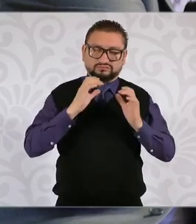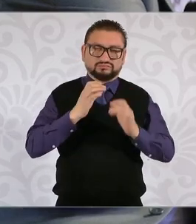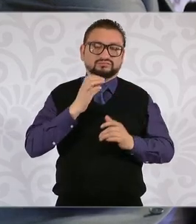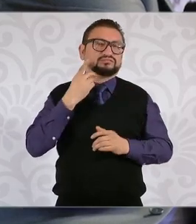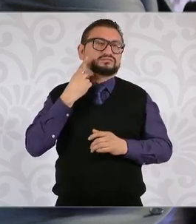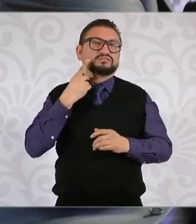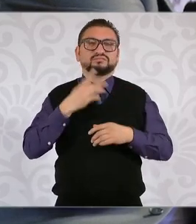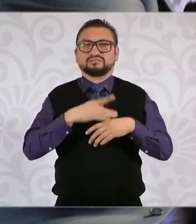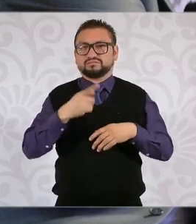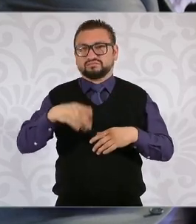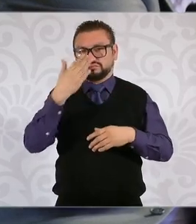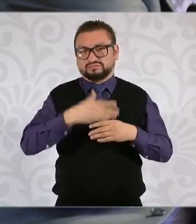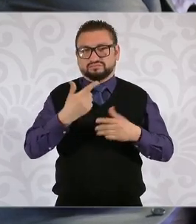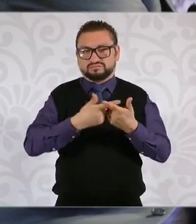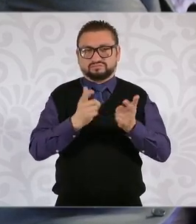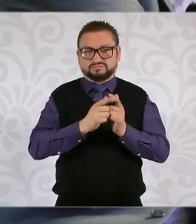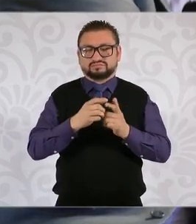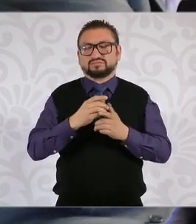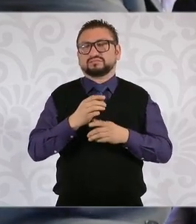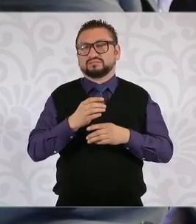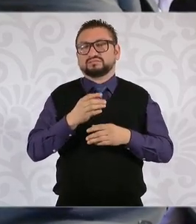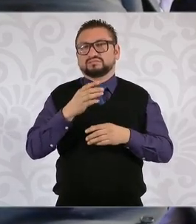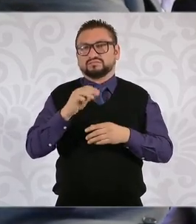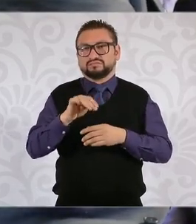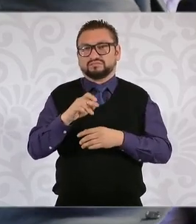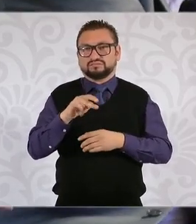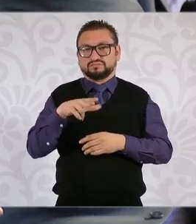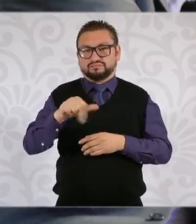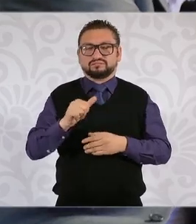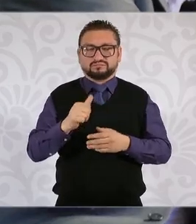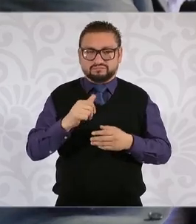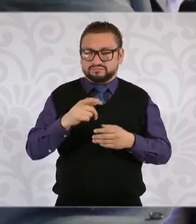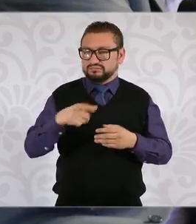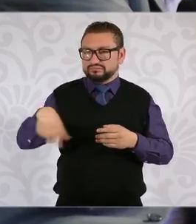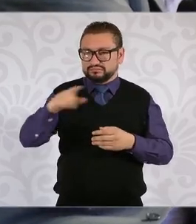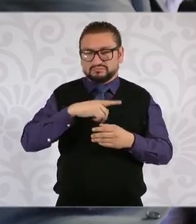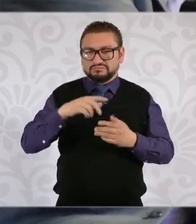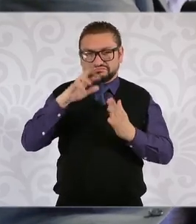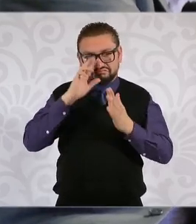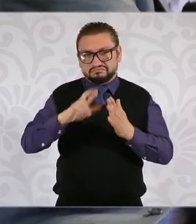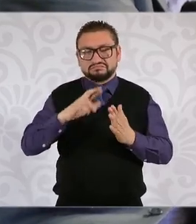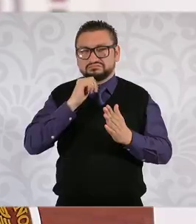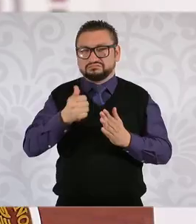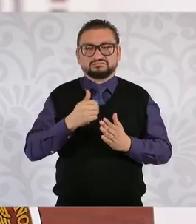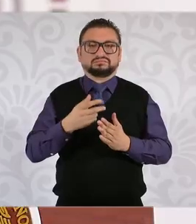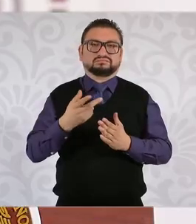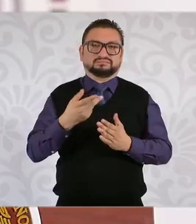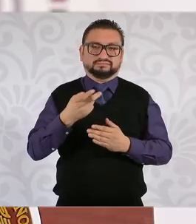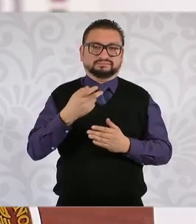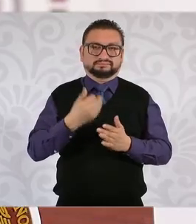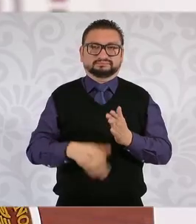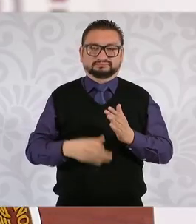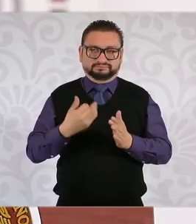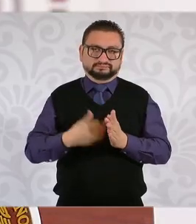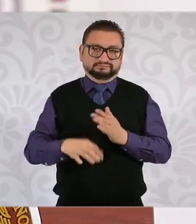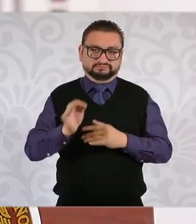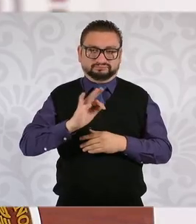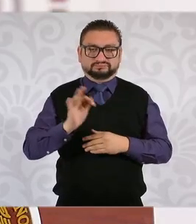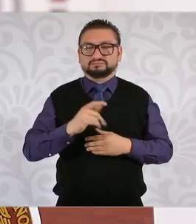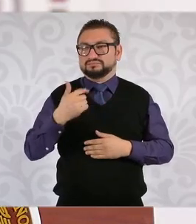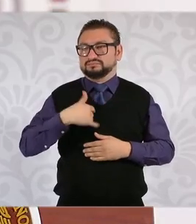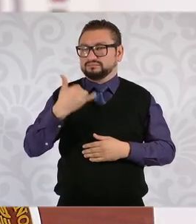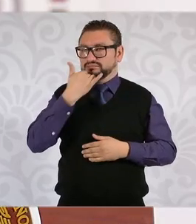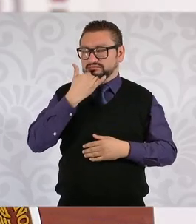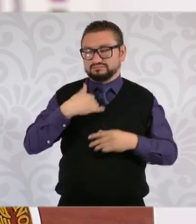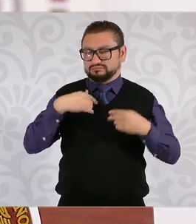códigos en el caso de Morena y pareciera como que no se hubieran respetado. Yo no me voy a